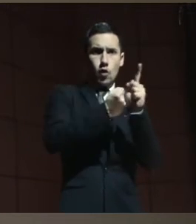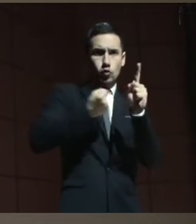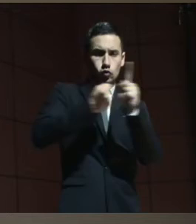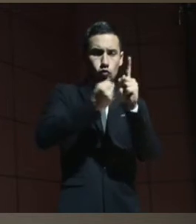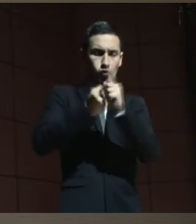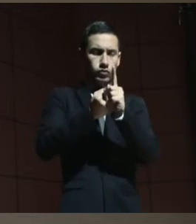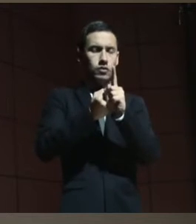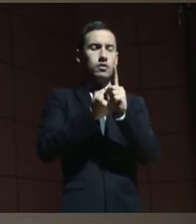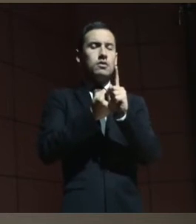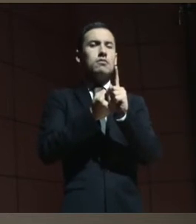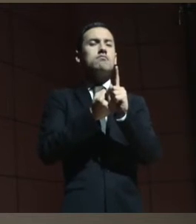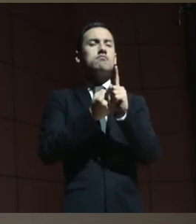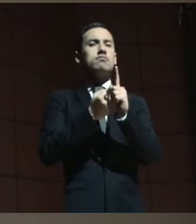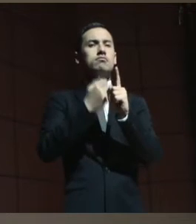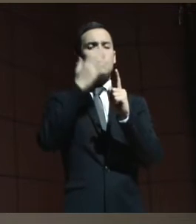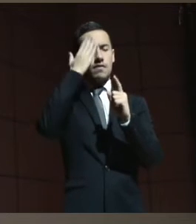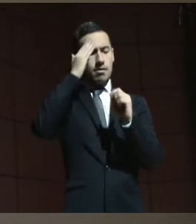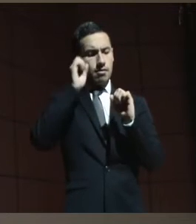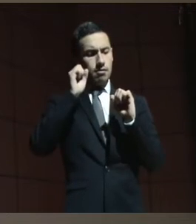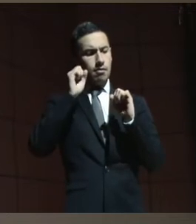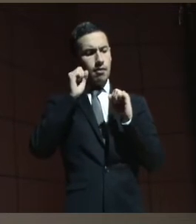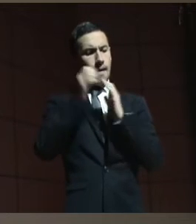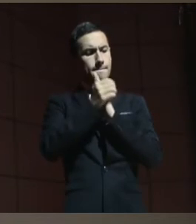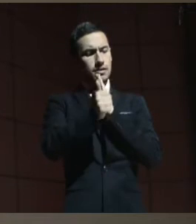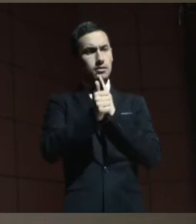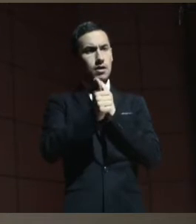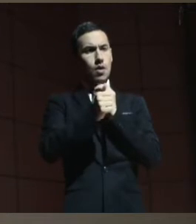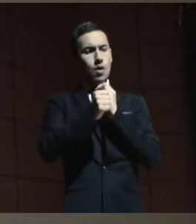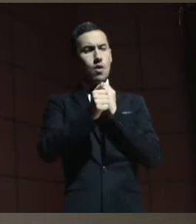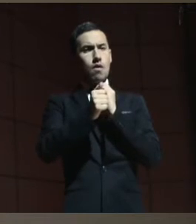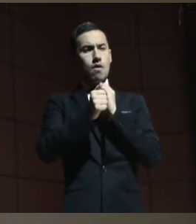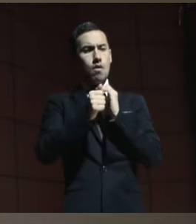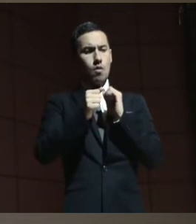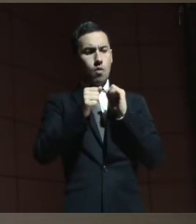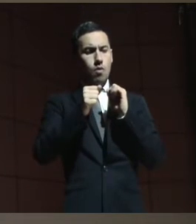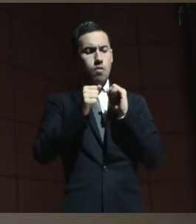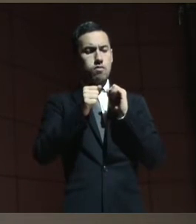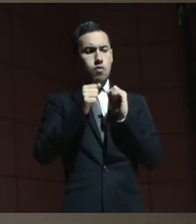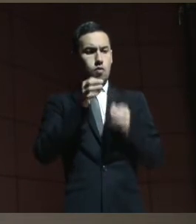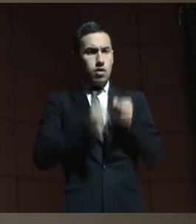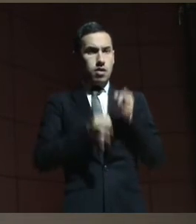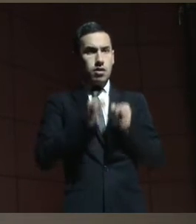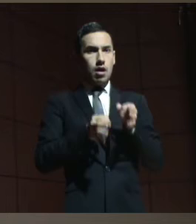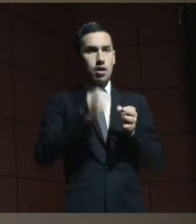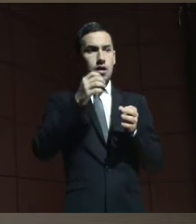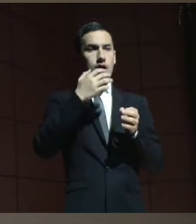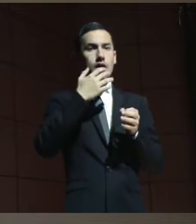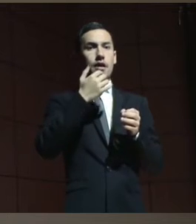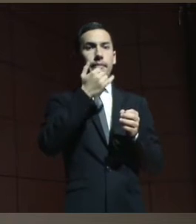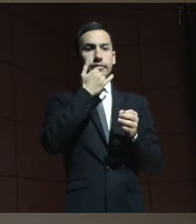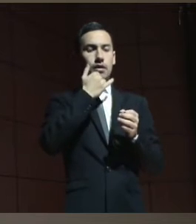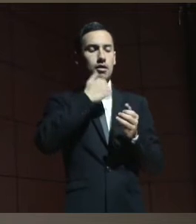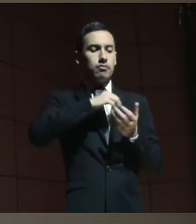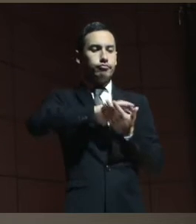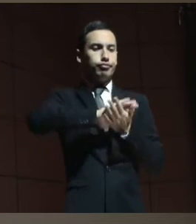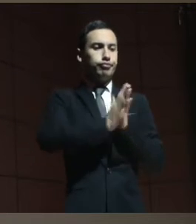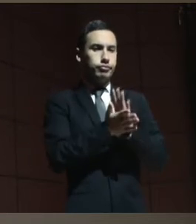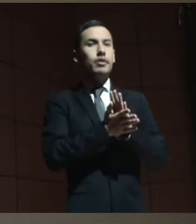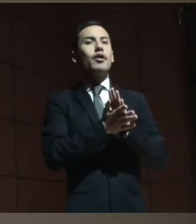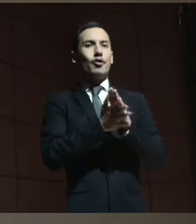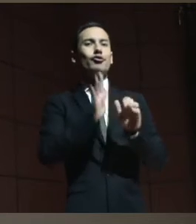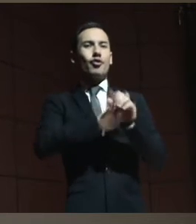de la misma manera la capacidad jurídica se desmembra inicialmente y por eso da lugar a la interdicción,